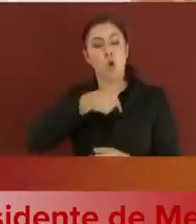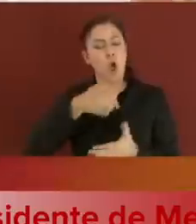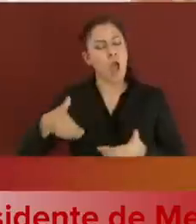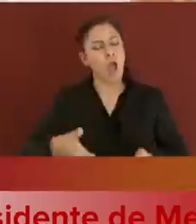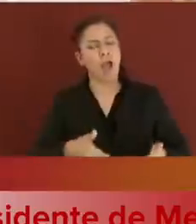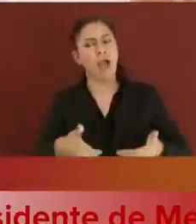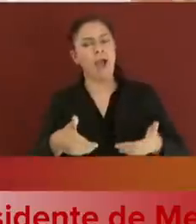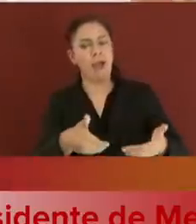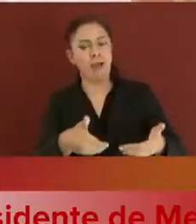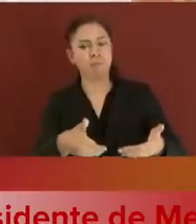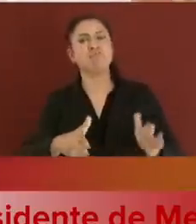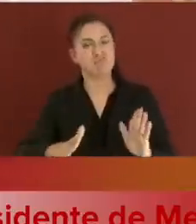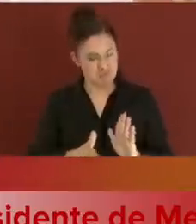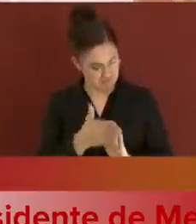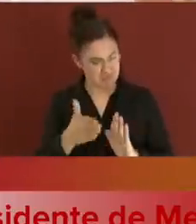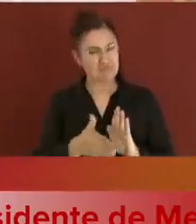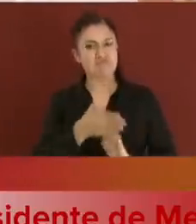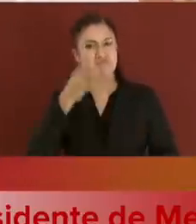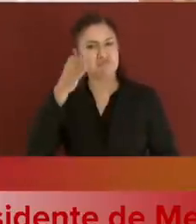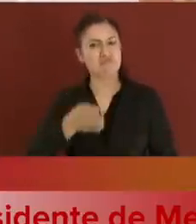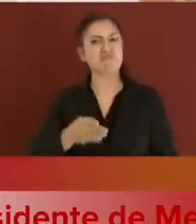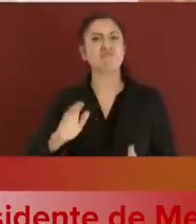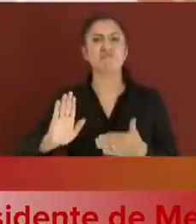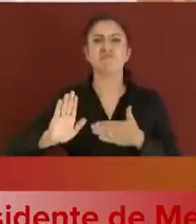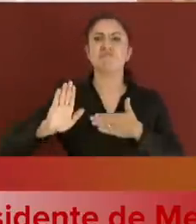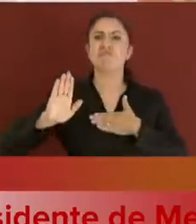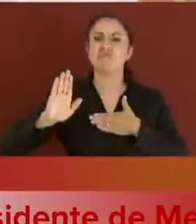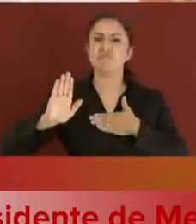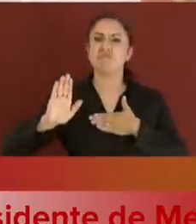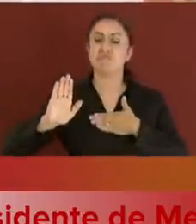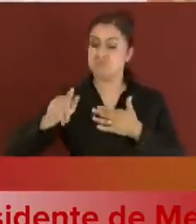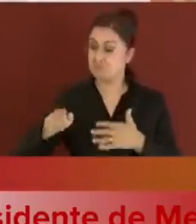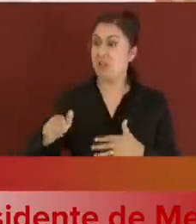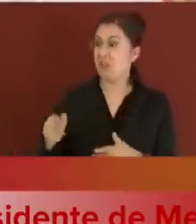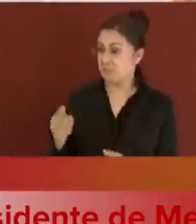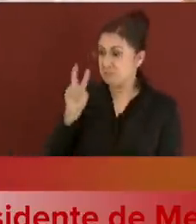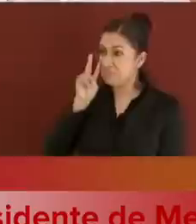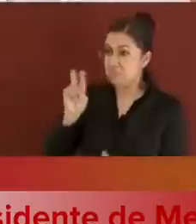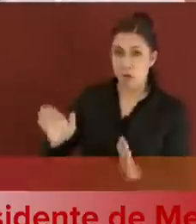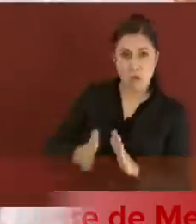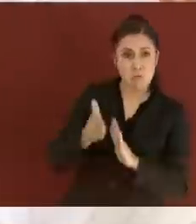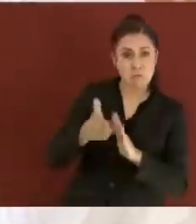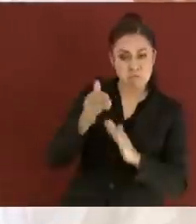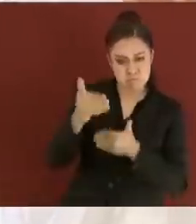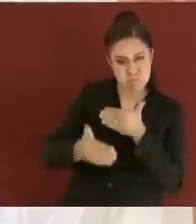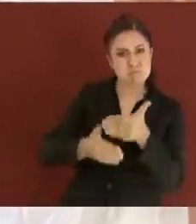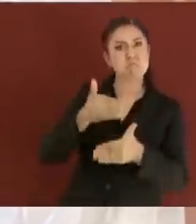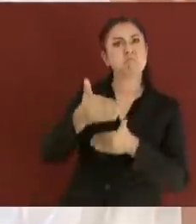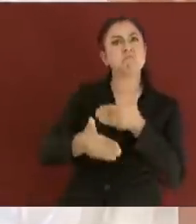y se está avanzando. Como nos han informado,